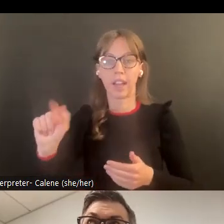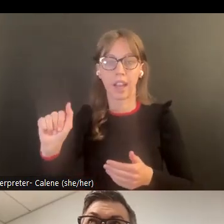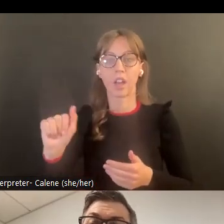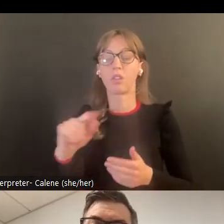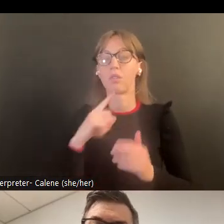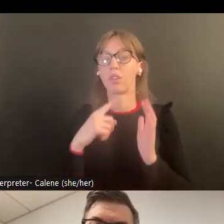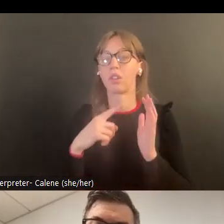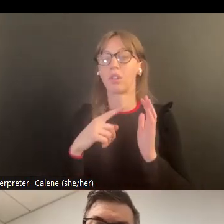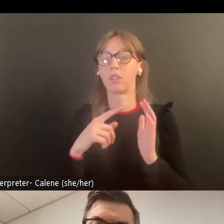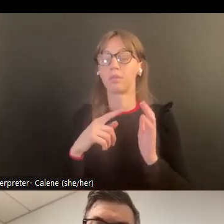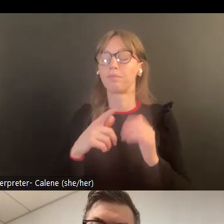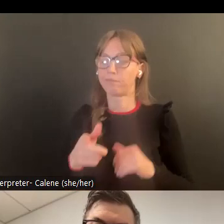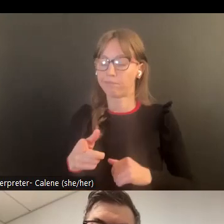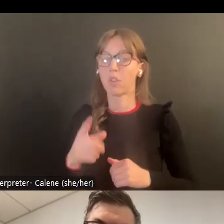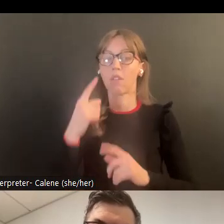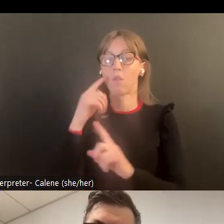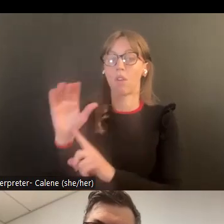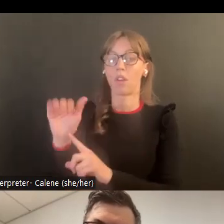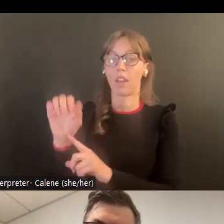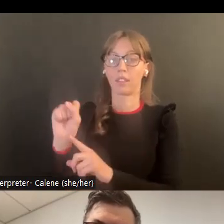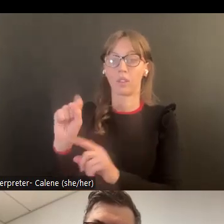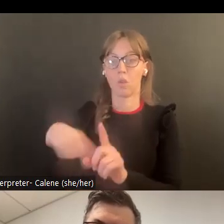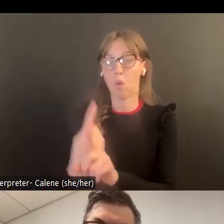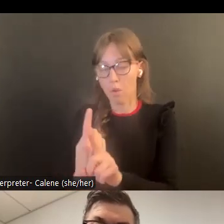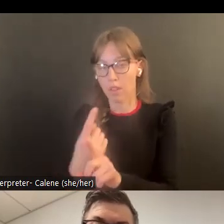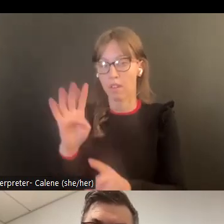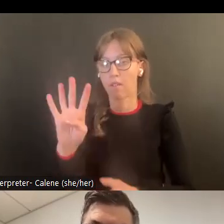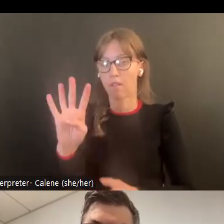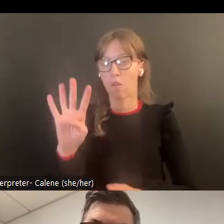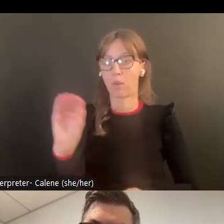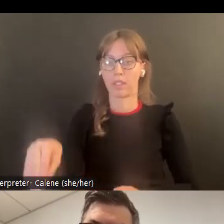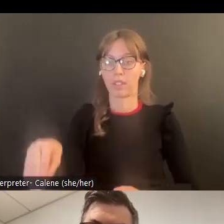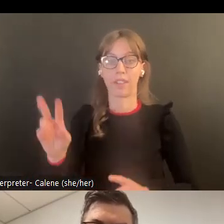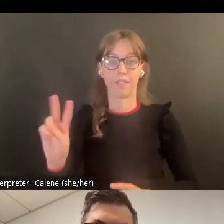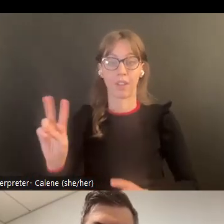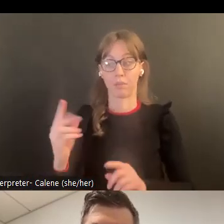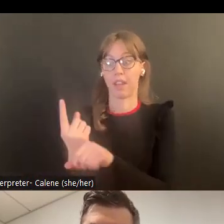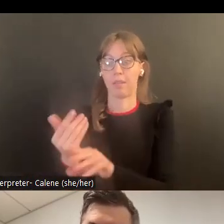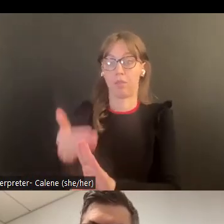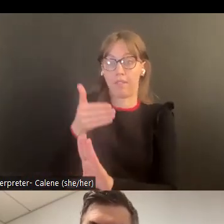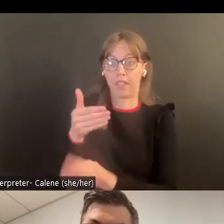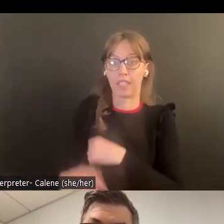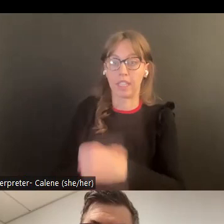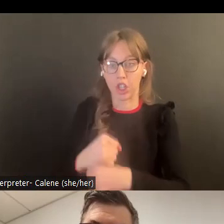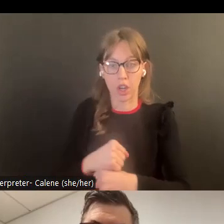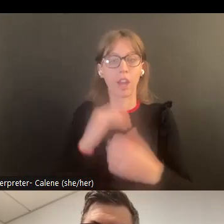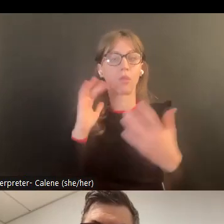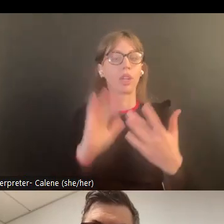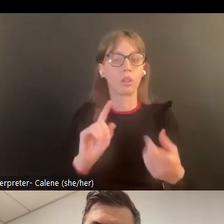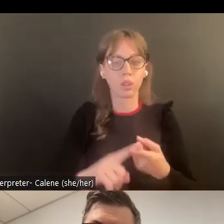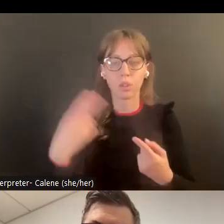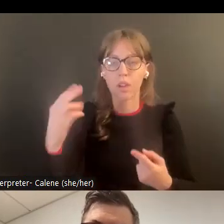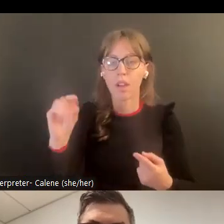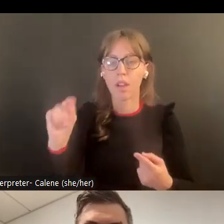Y estamos en consiguiendo lo que sería data de lo que sea solamente lo que sería